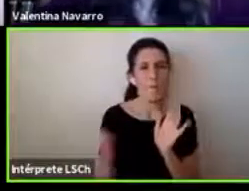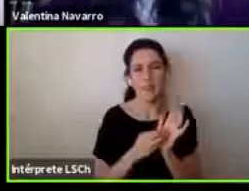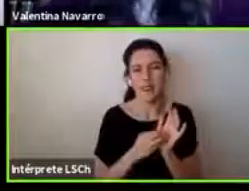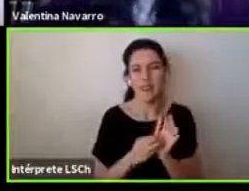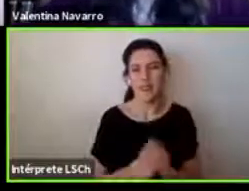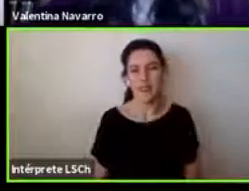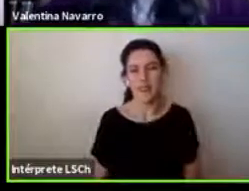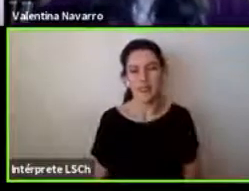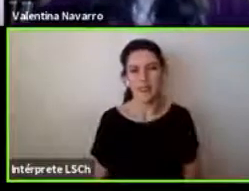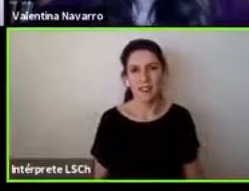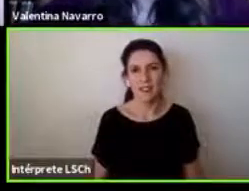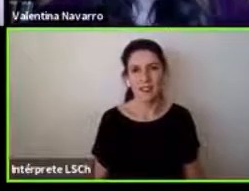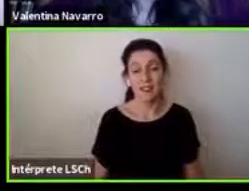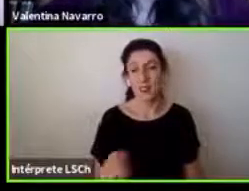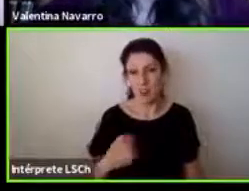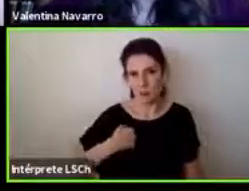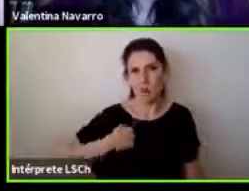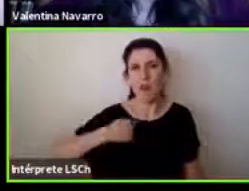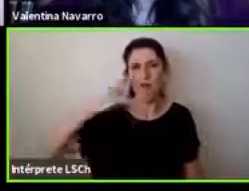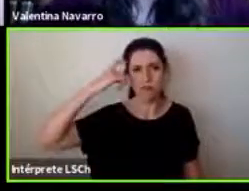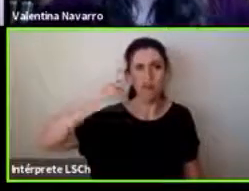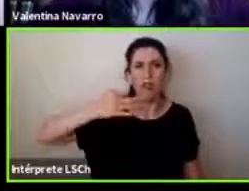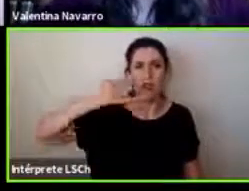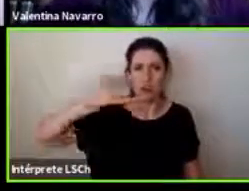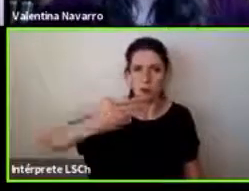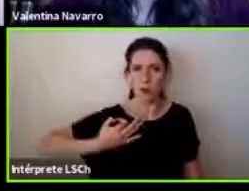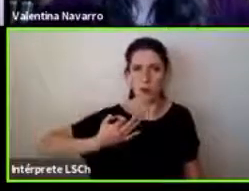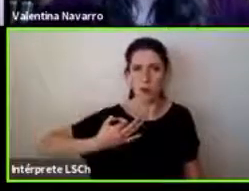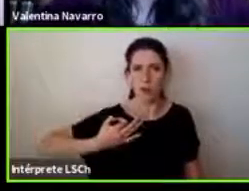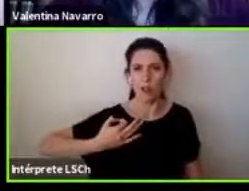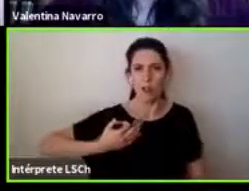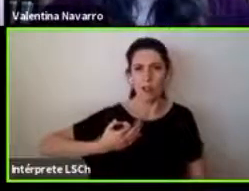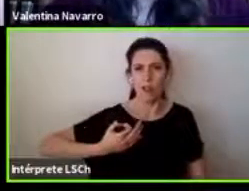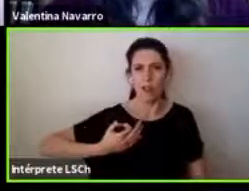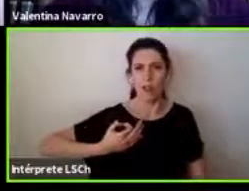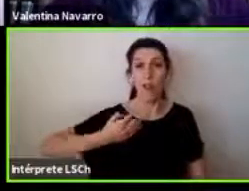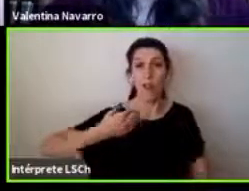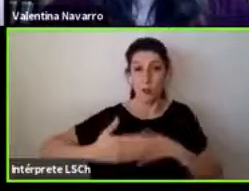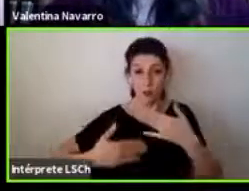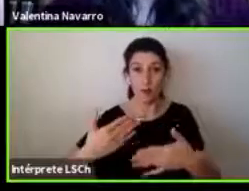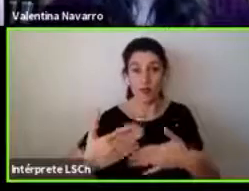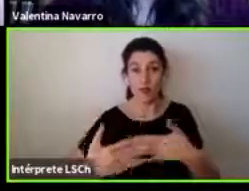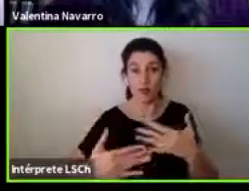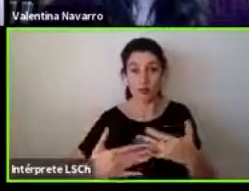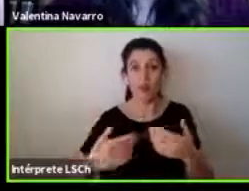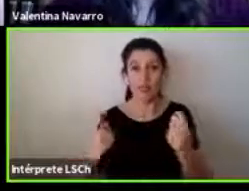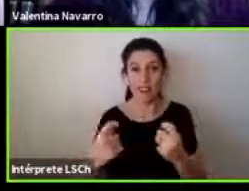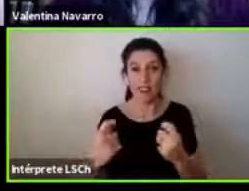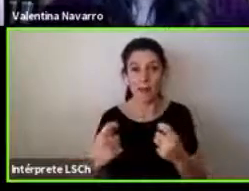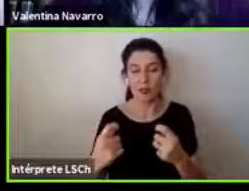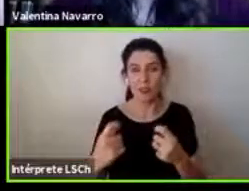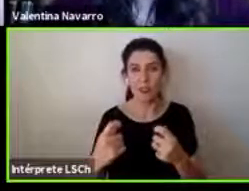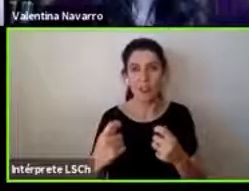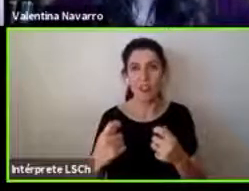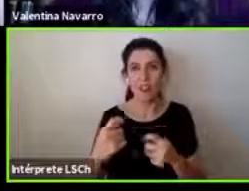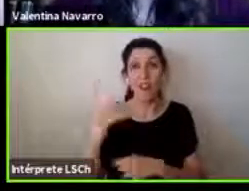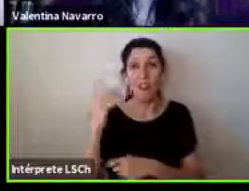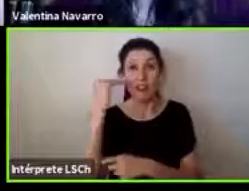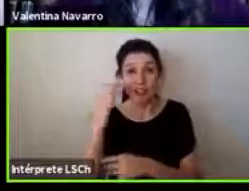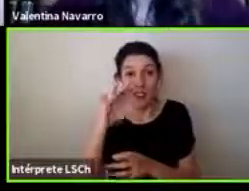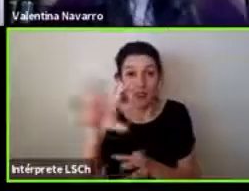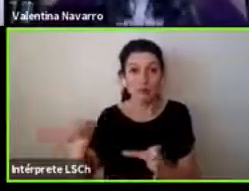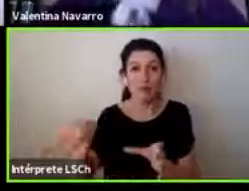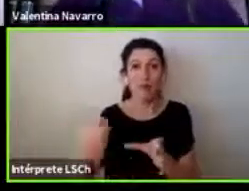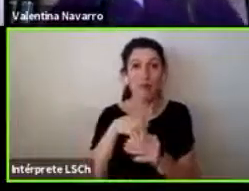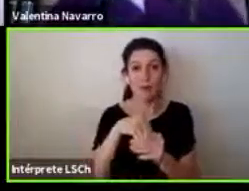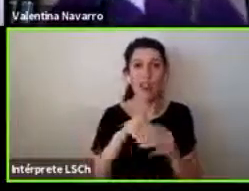porque soy una convencida de que los procesos de intervención tienen que ser con los niños y los procesos de educación tienen que incluirlos